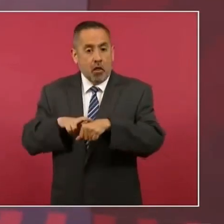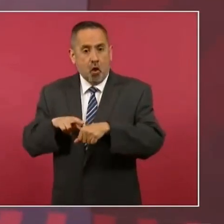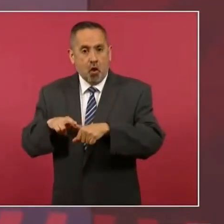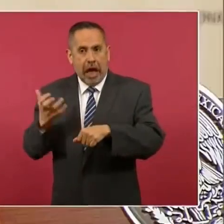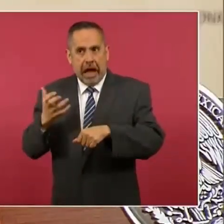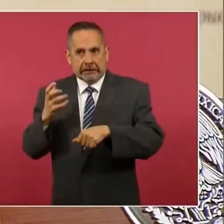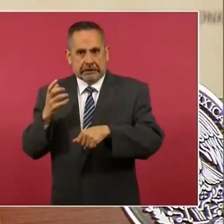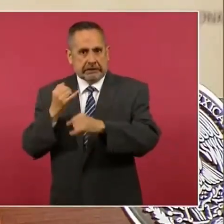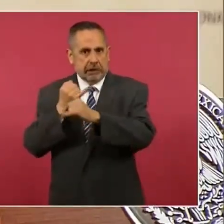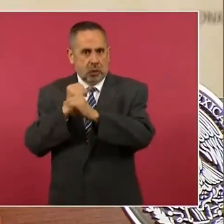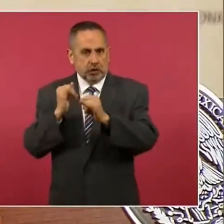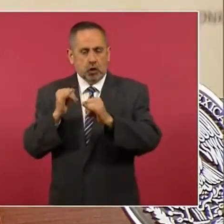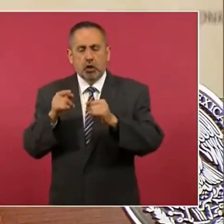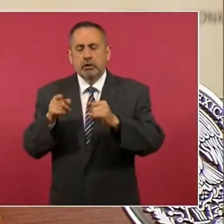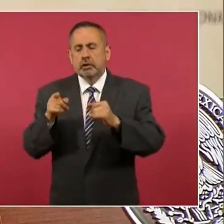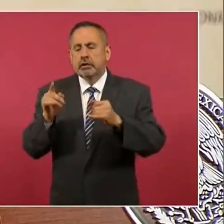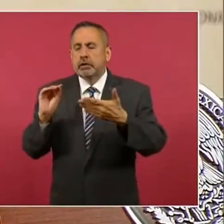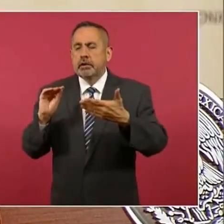de que había